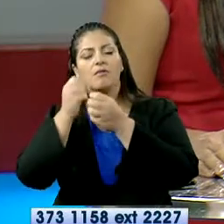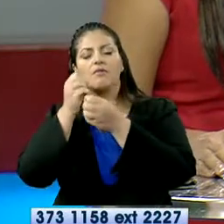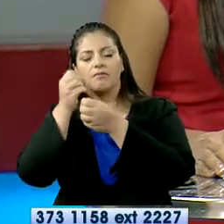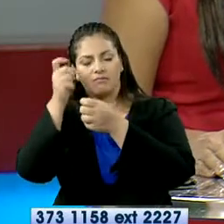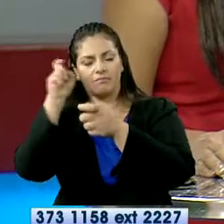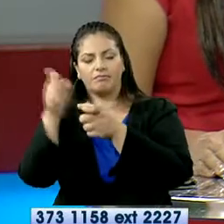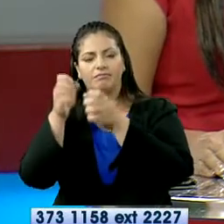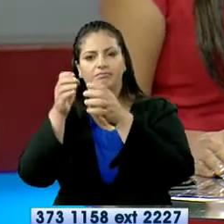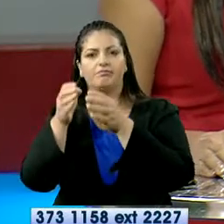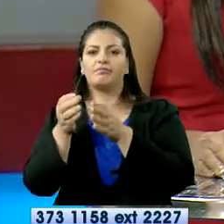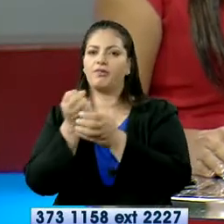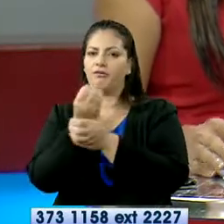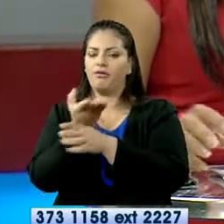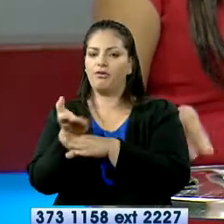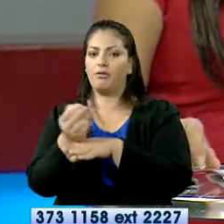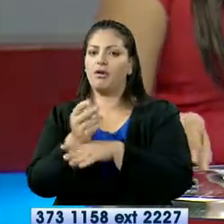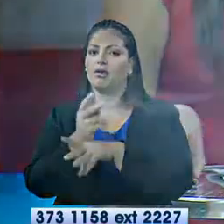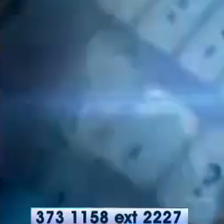este delito.